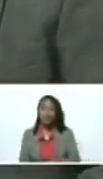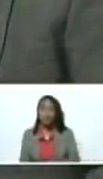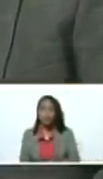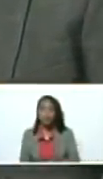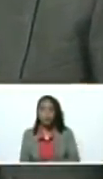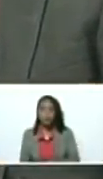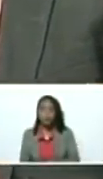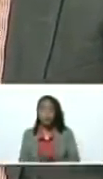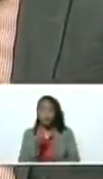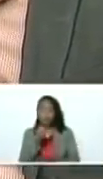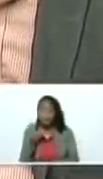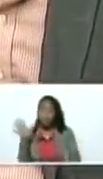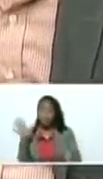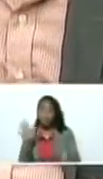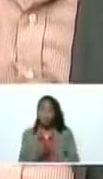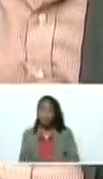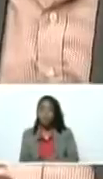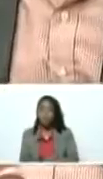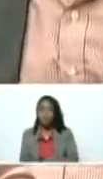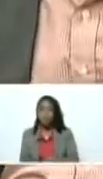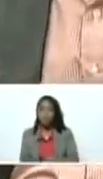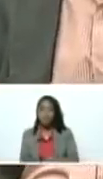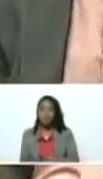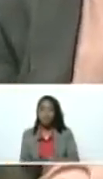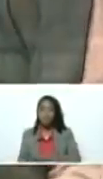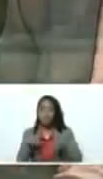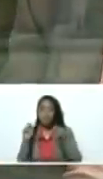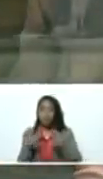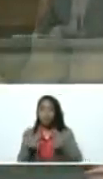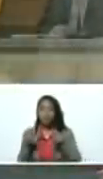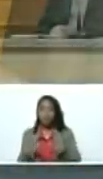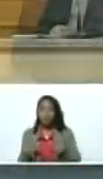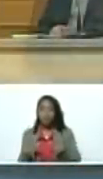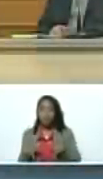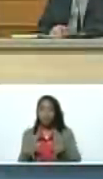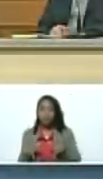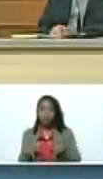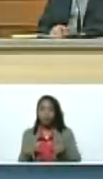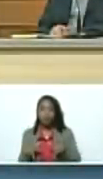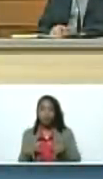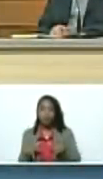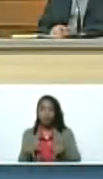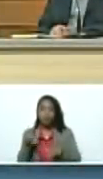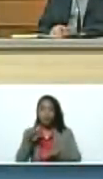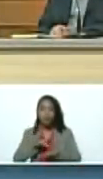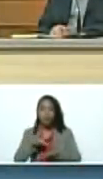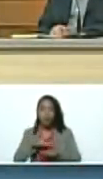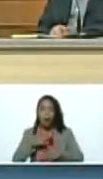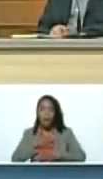bueno aquí me tocaría entonces